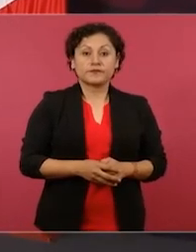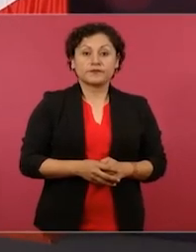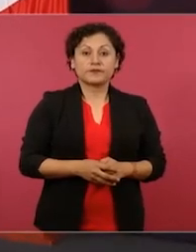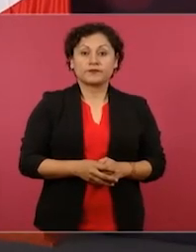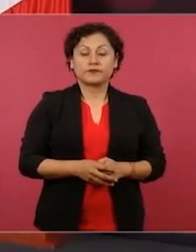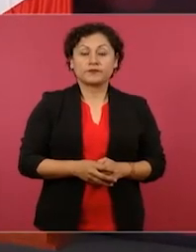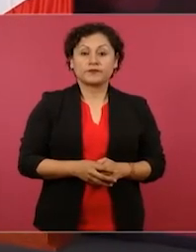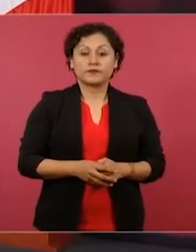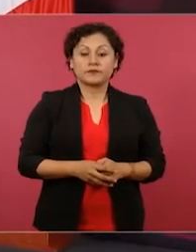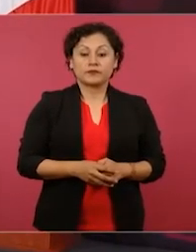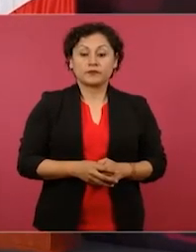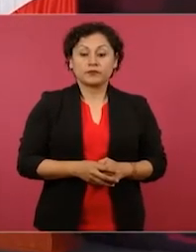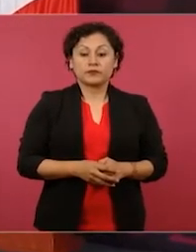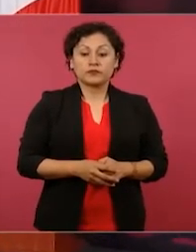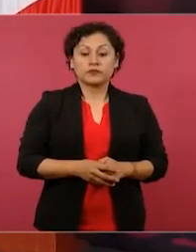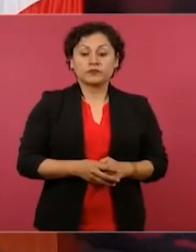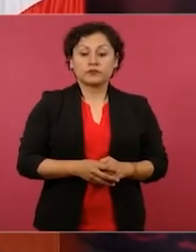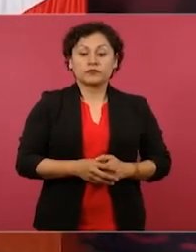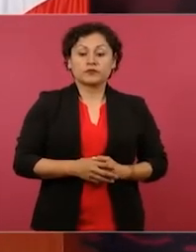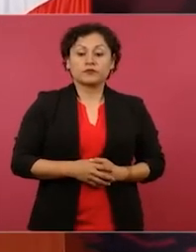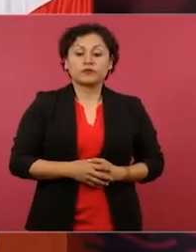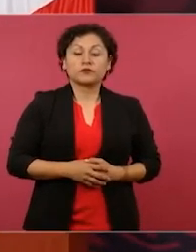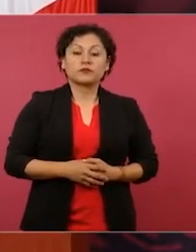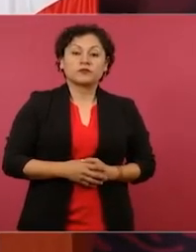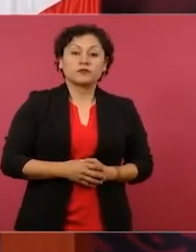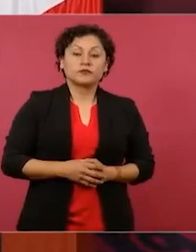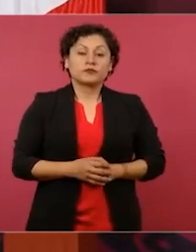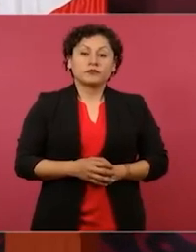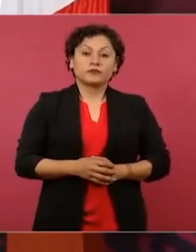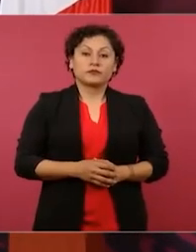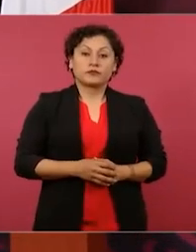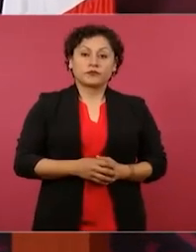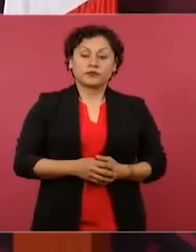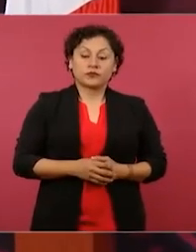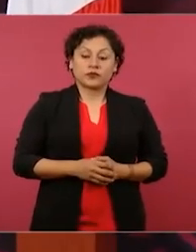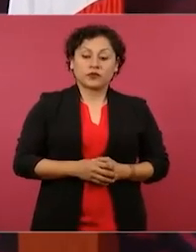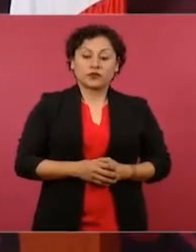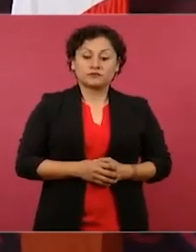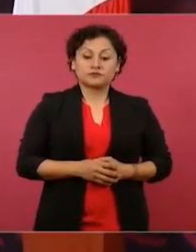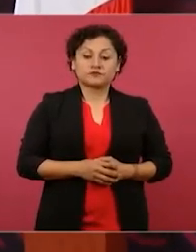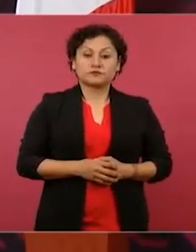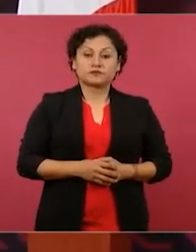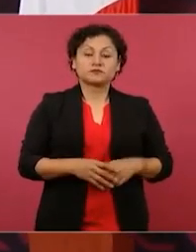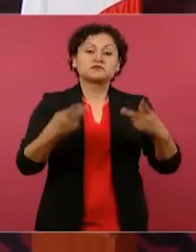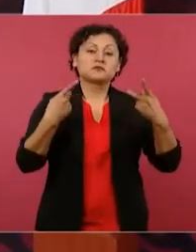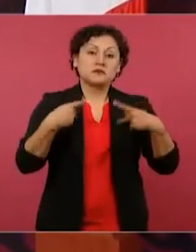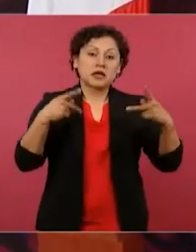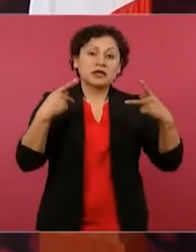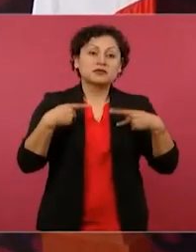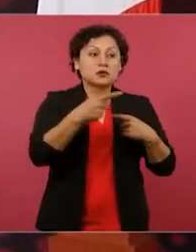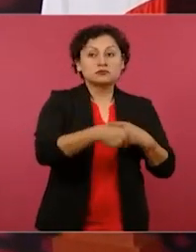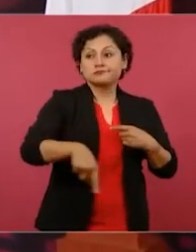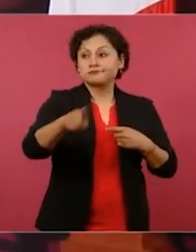un síntoma o un